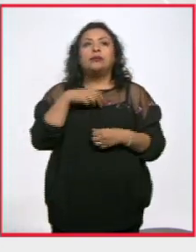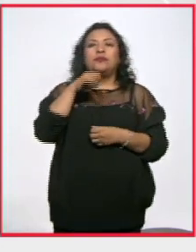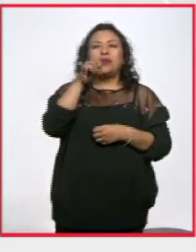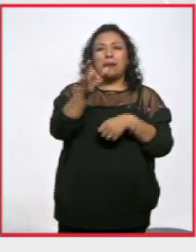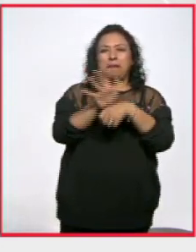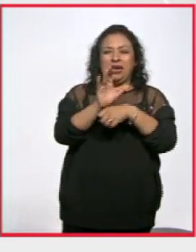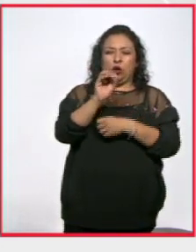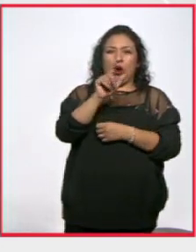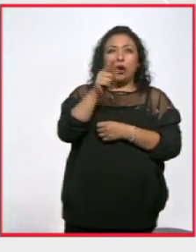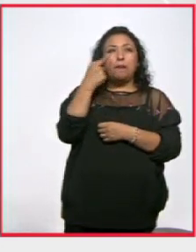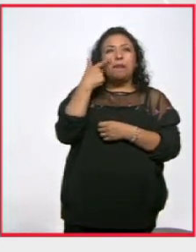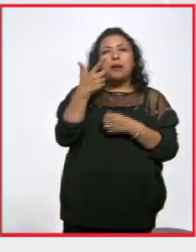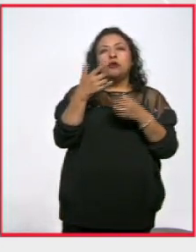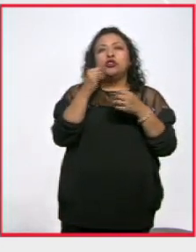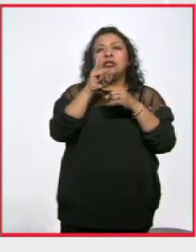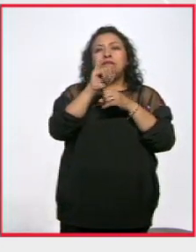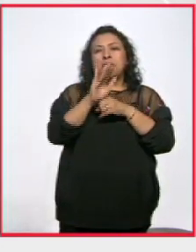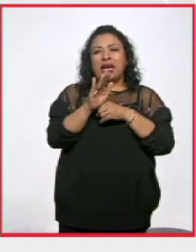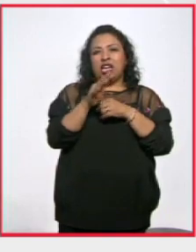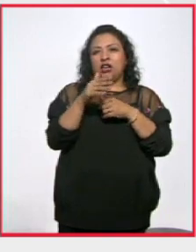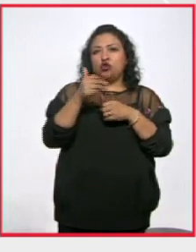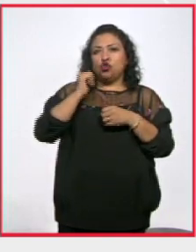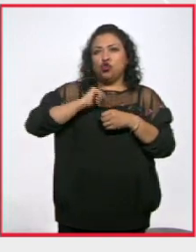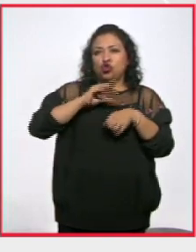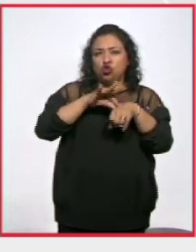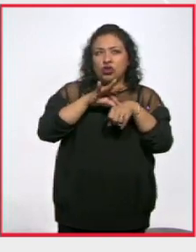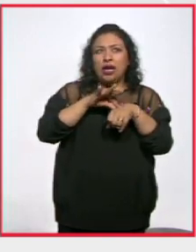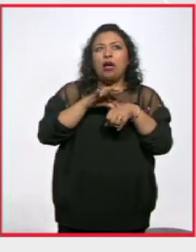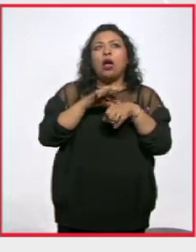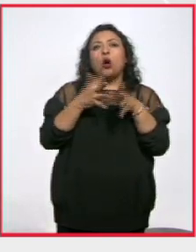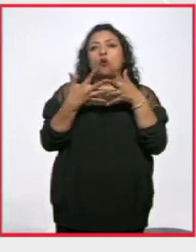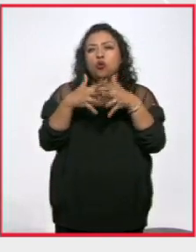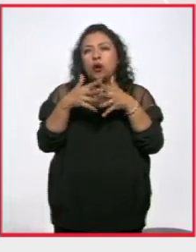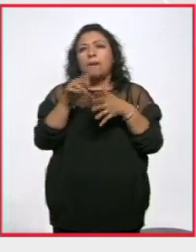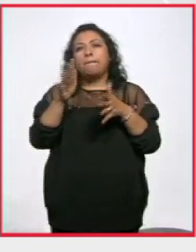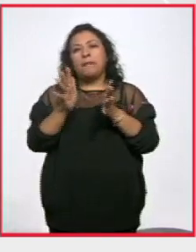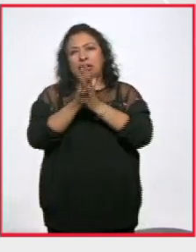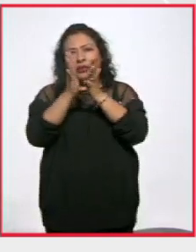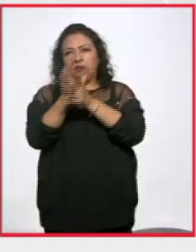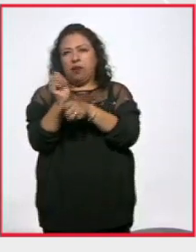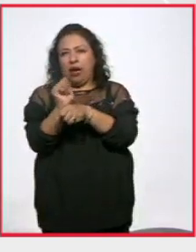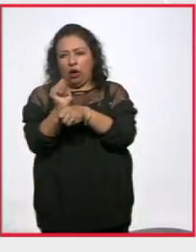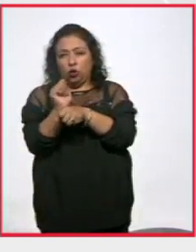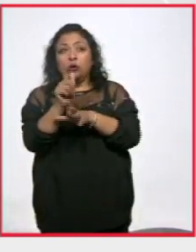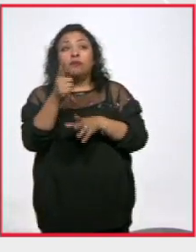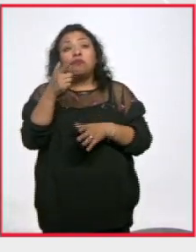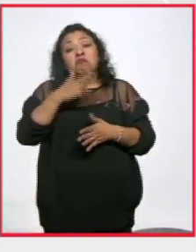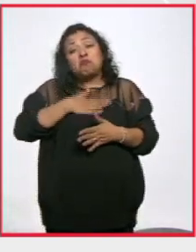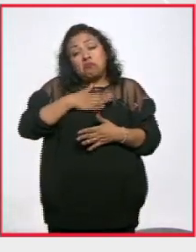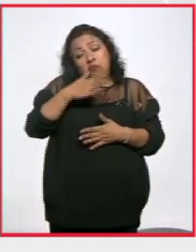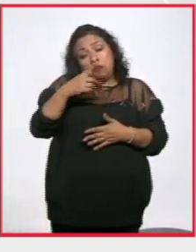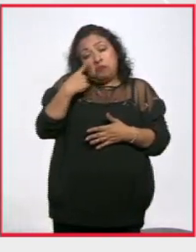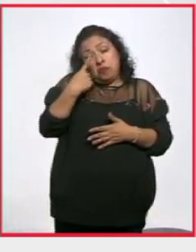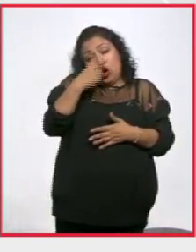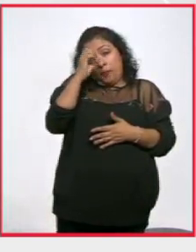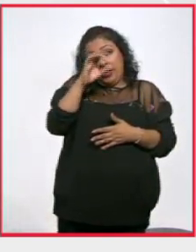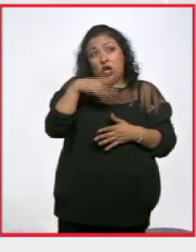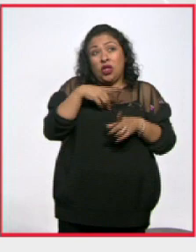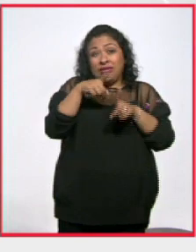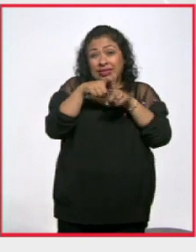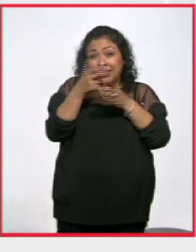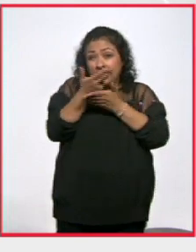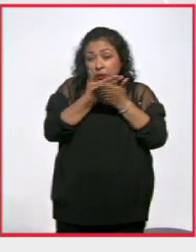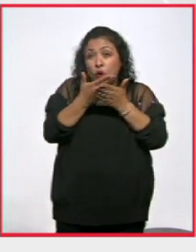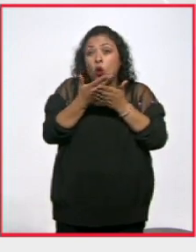mezcla imágenes de archivo con las actuaciones en las que participan y me parece a mí esa es mi percepción que la animación